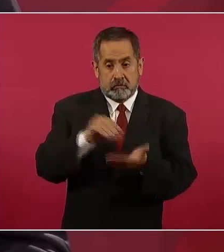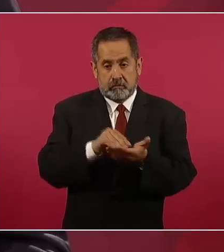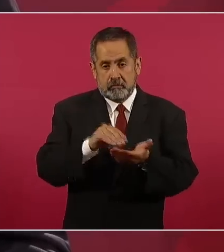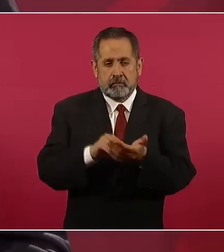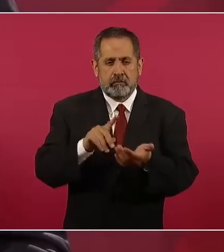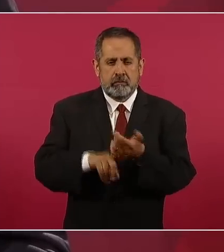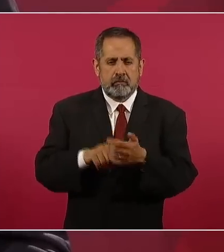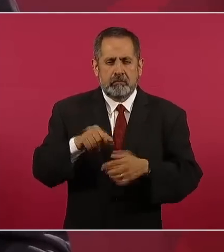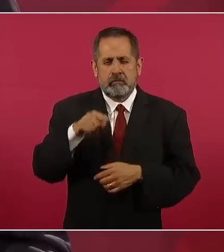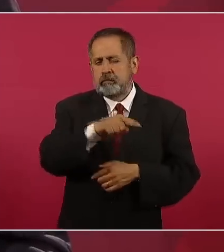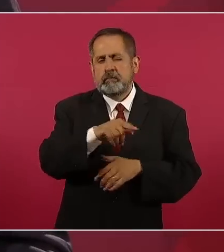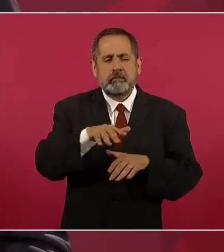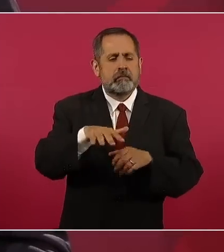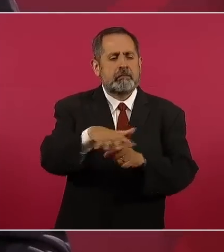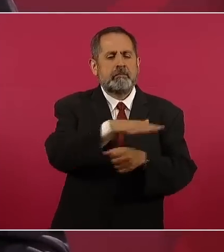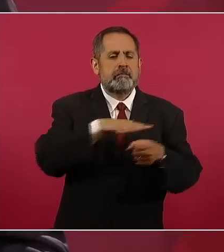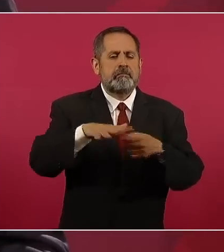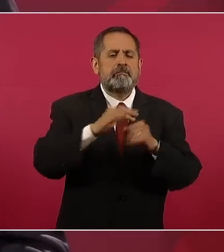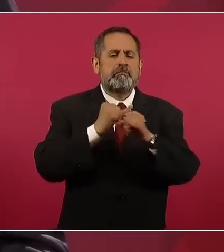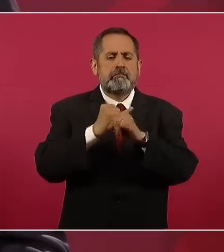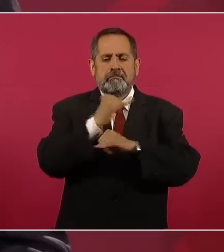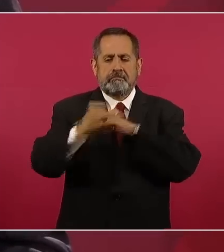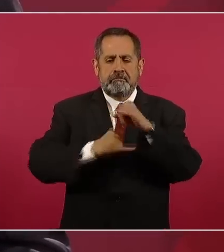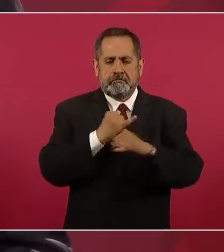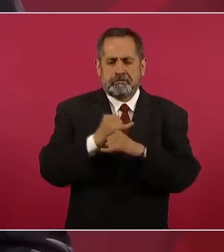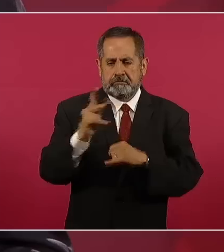eran del área internacional, de Pemex.